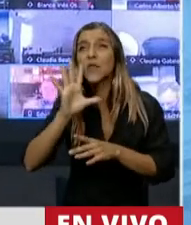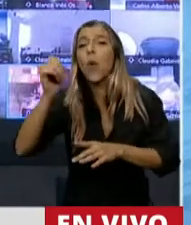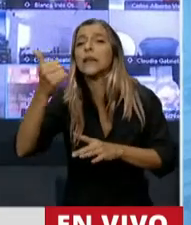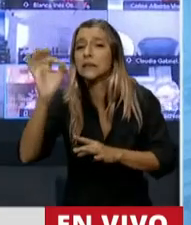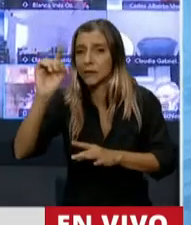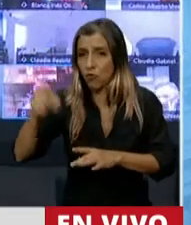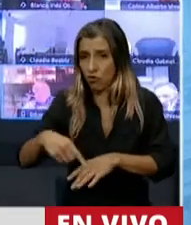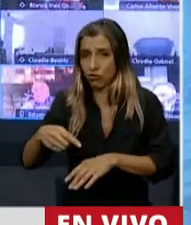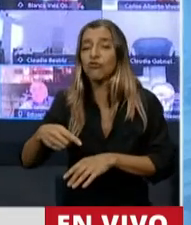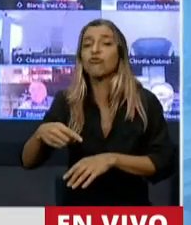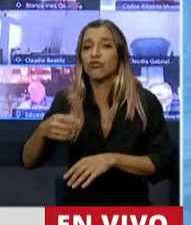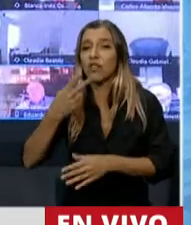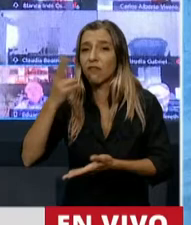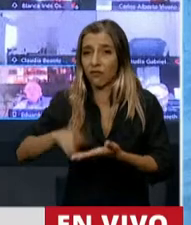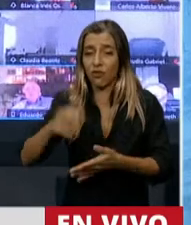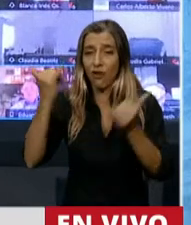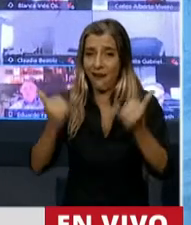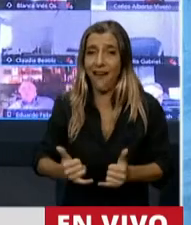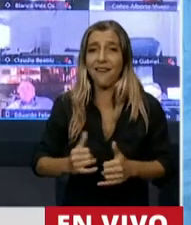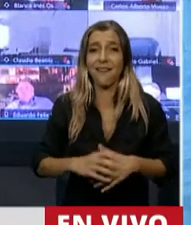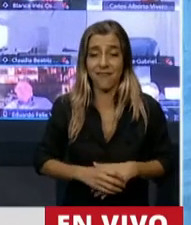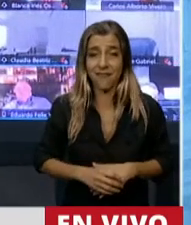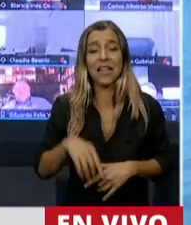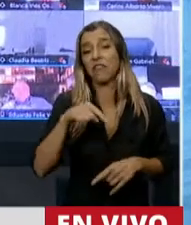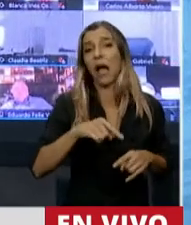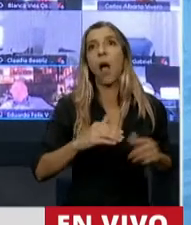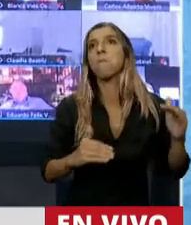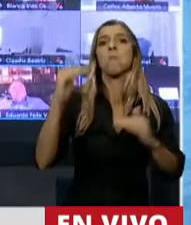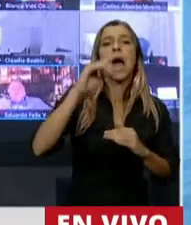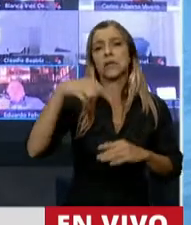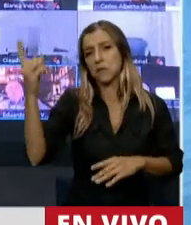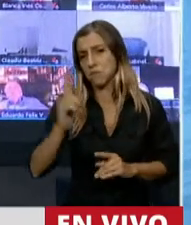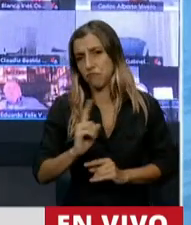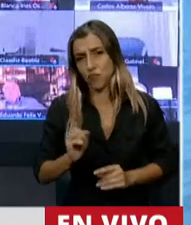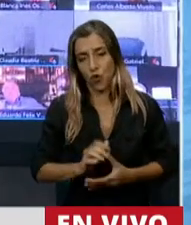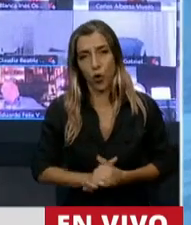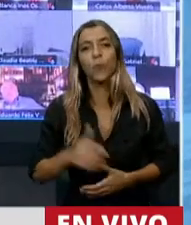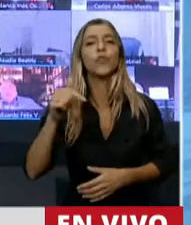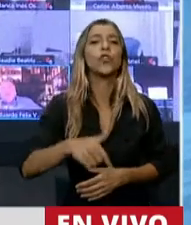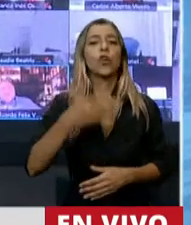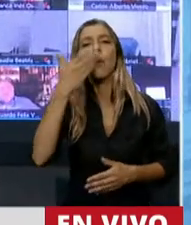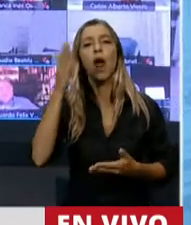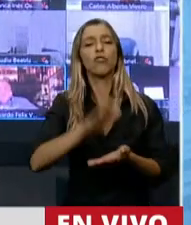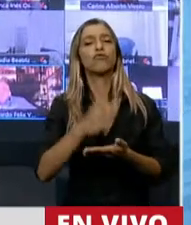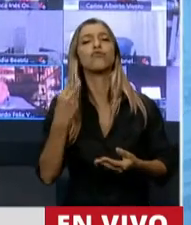Hoy escuchamos hablar de populismo tributario.